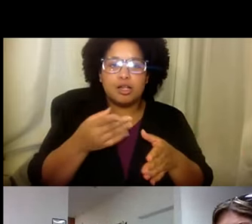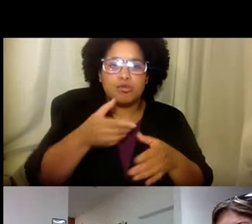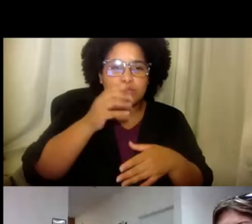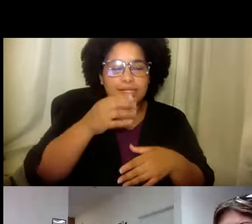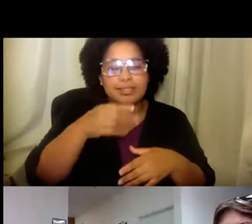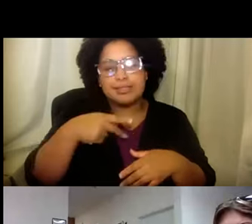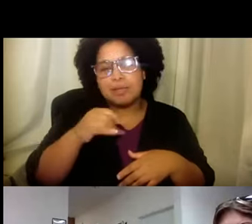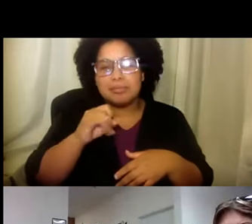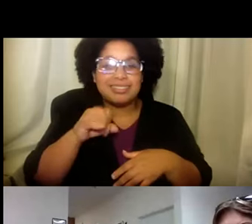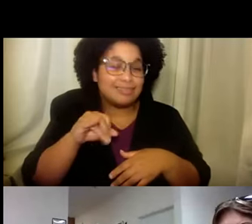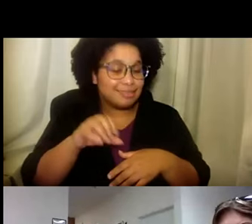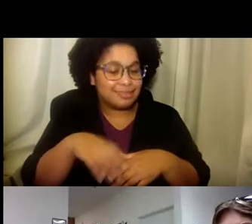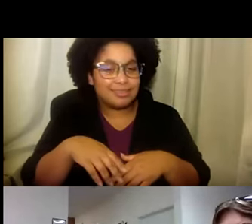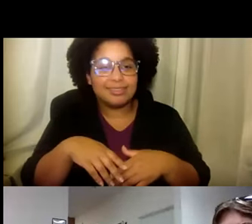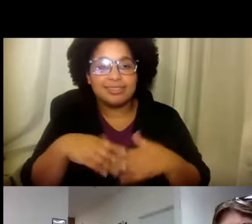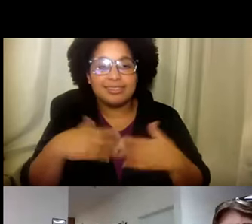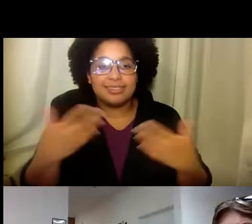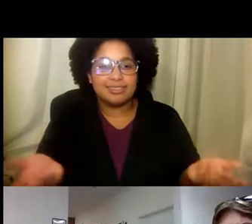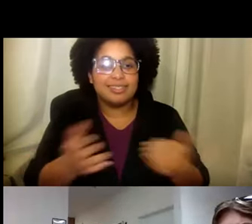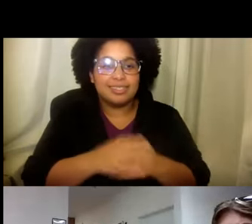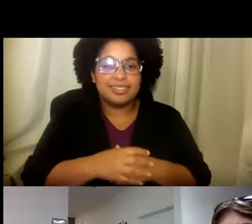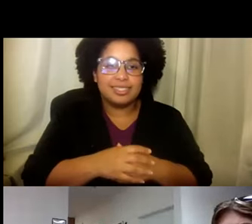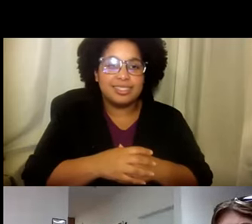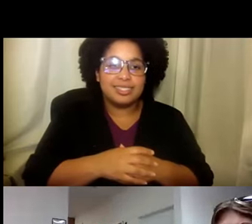Sí. Comida. Bebidas.